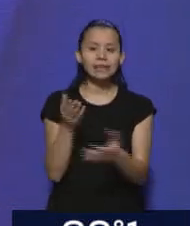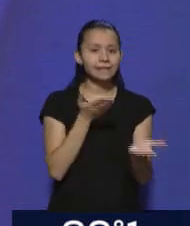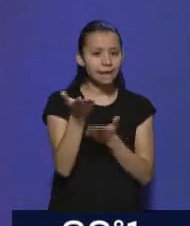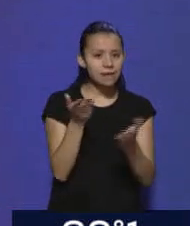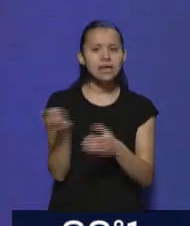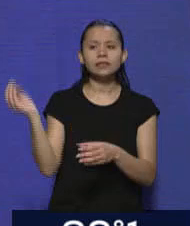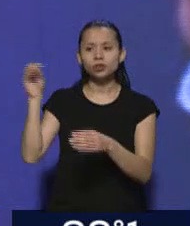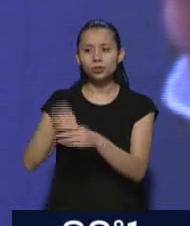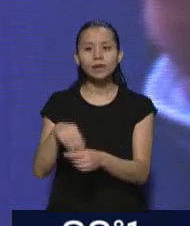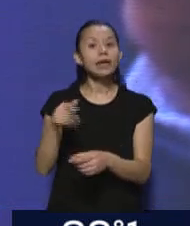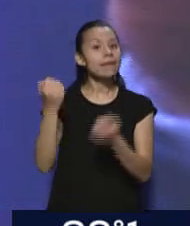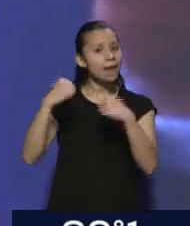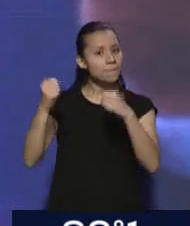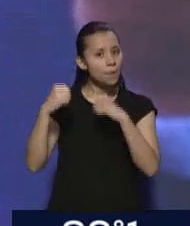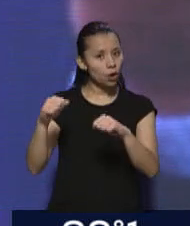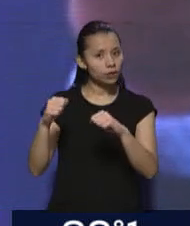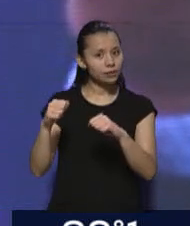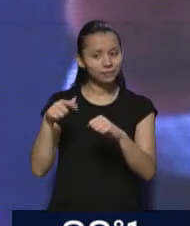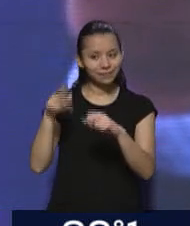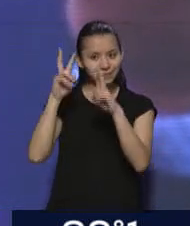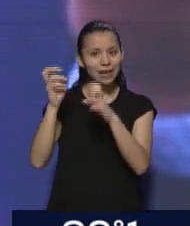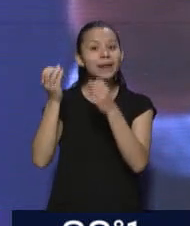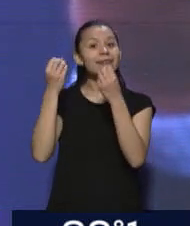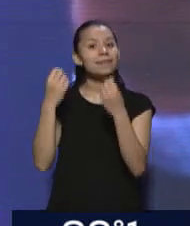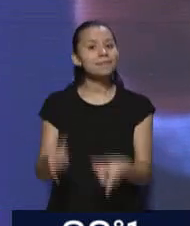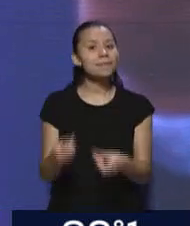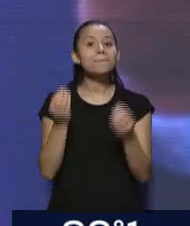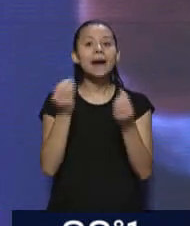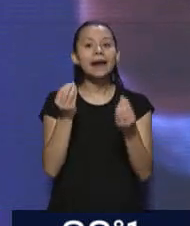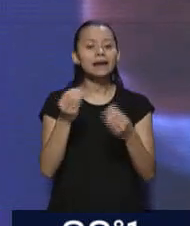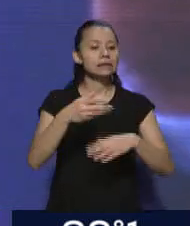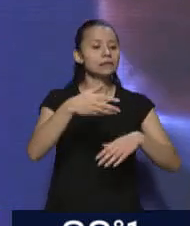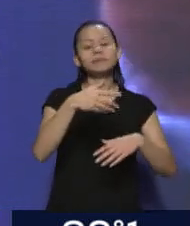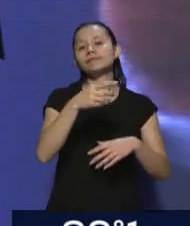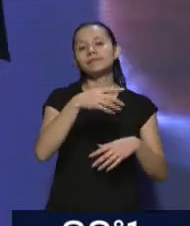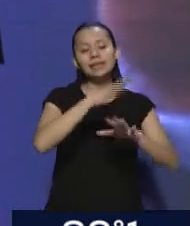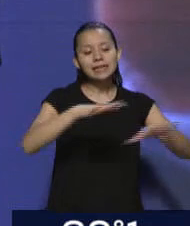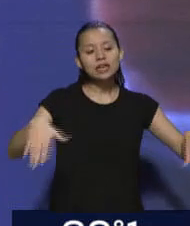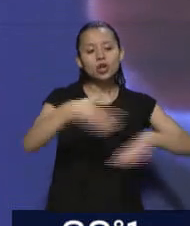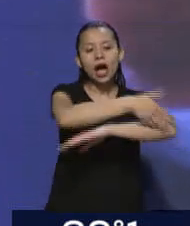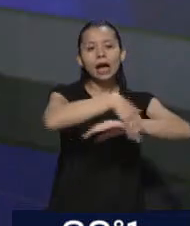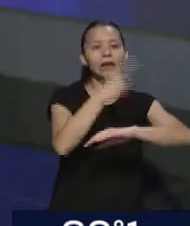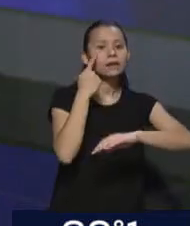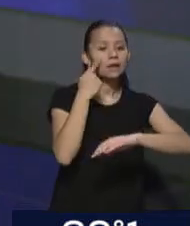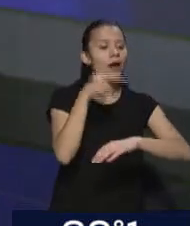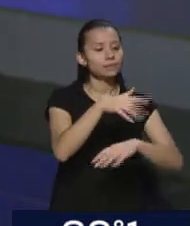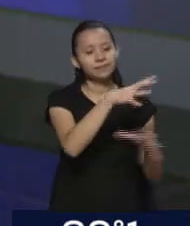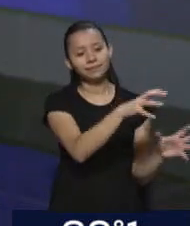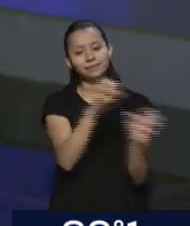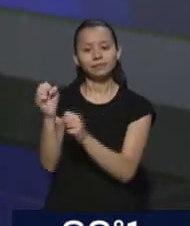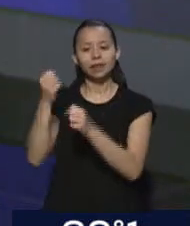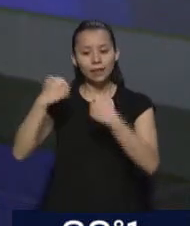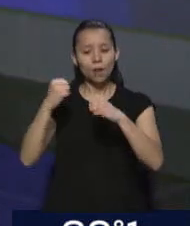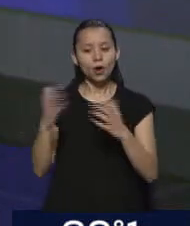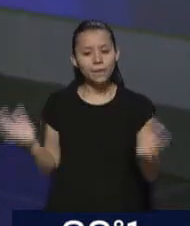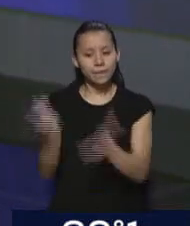en el deporte. Deporte para tratar de sacar a los chicos de la calle y darles un poco de inclusión. Deporte con inclusión social. Que